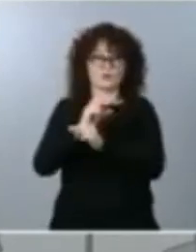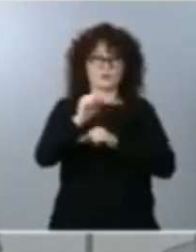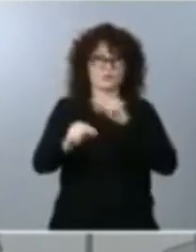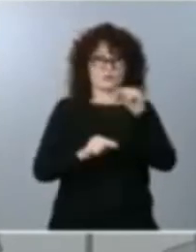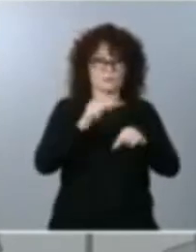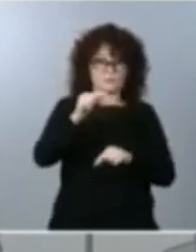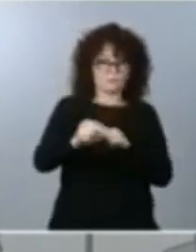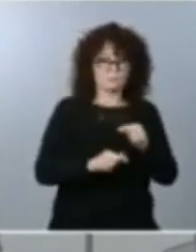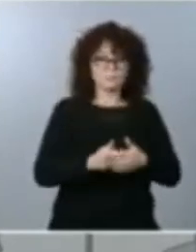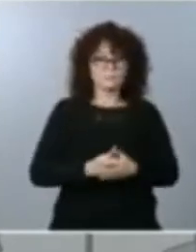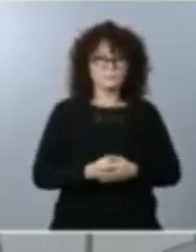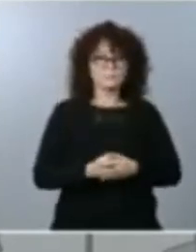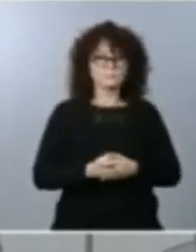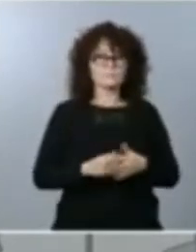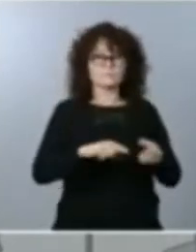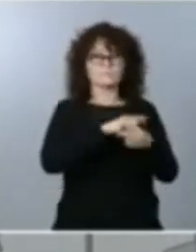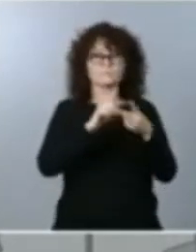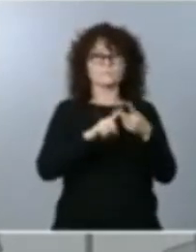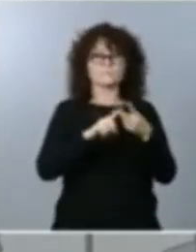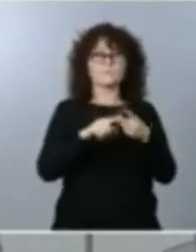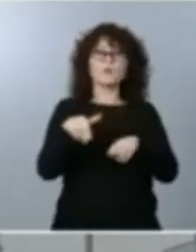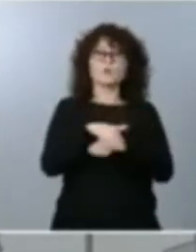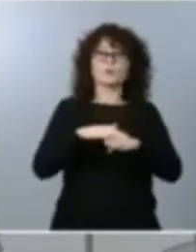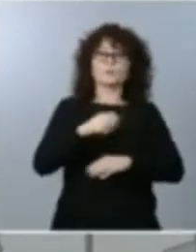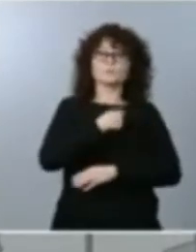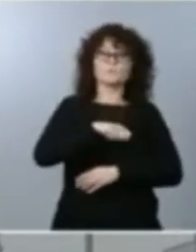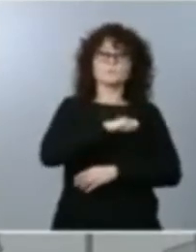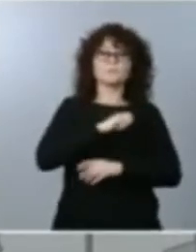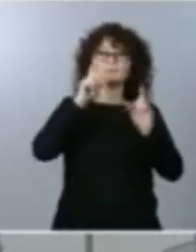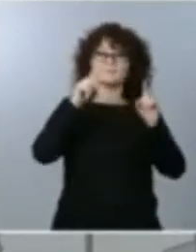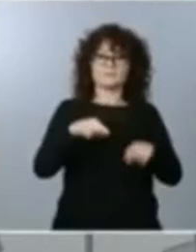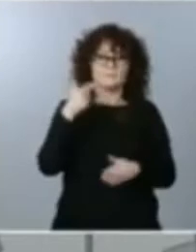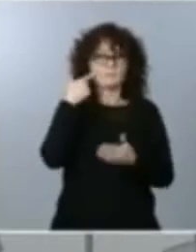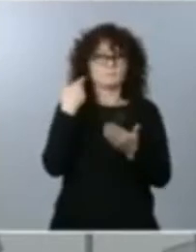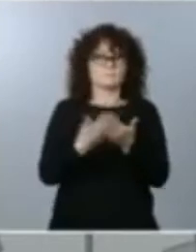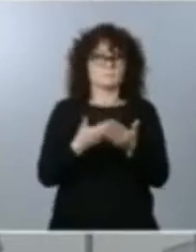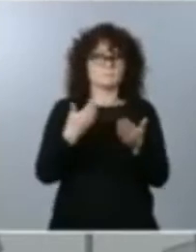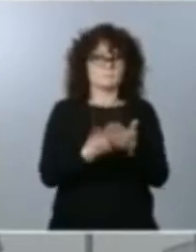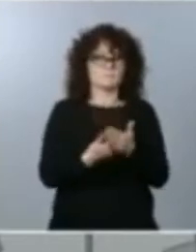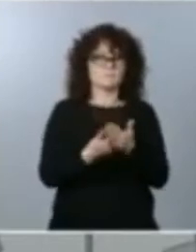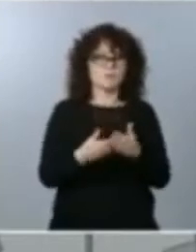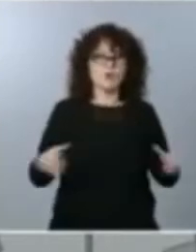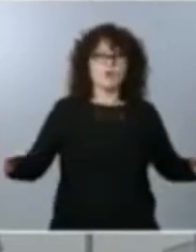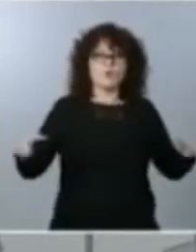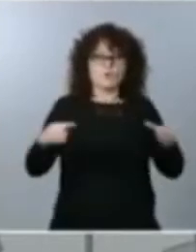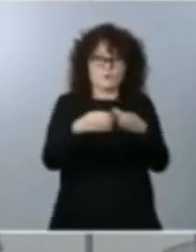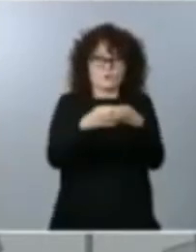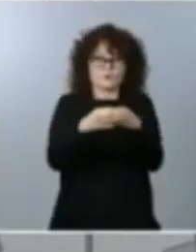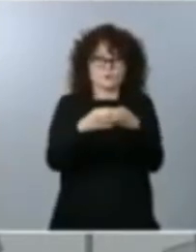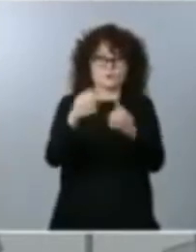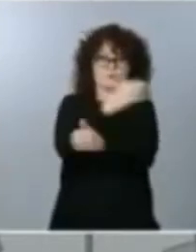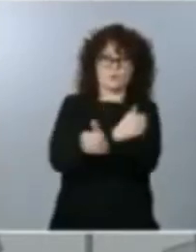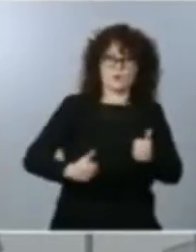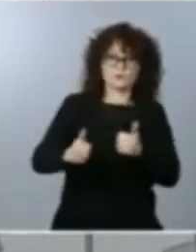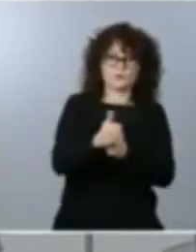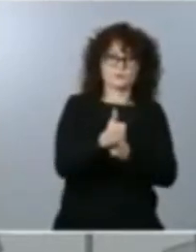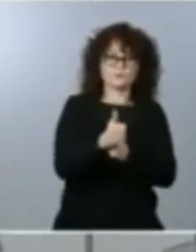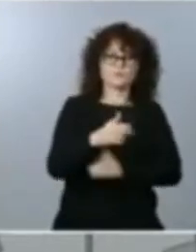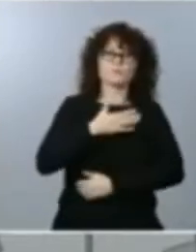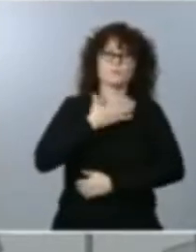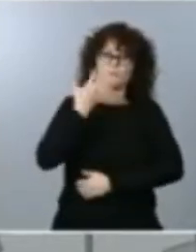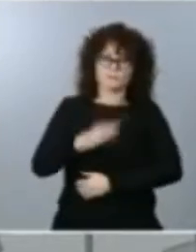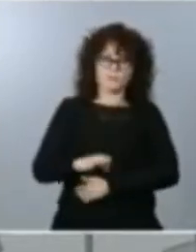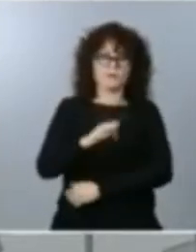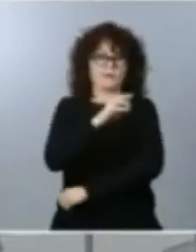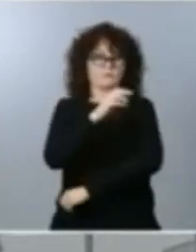En segundo lugar el gobierno de España va a garantizar que todos los grupos priorizados tengan acceso a la vacuna y para